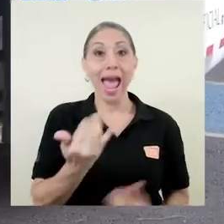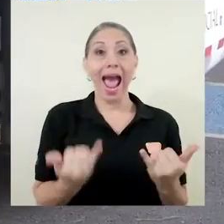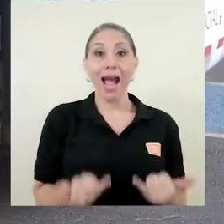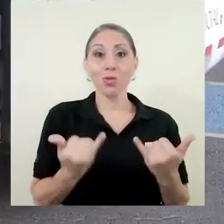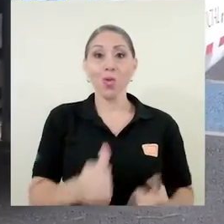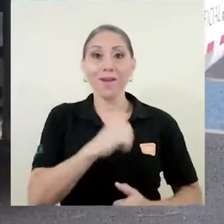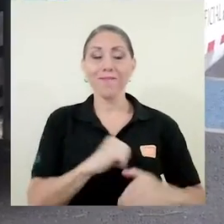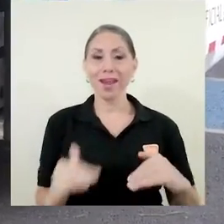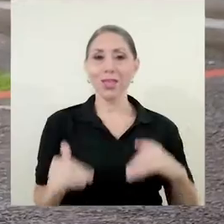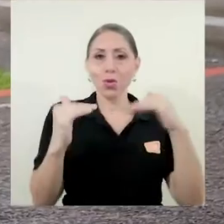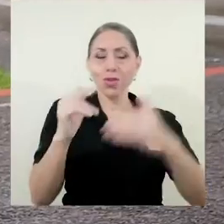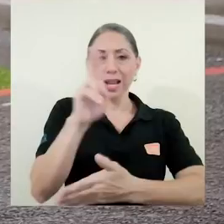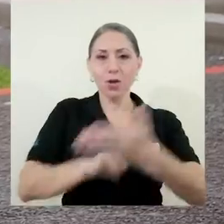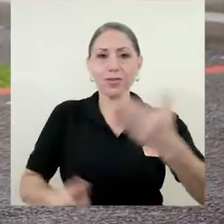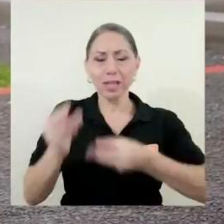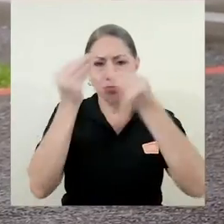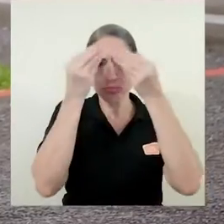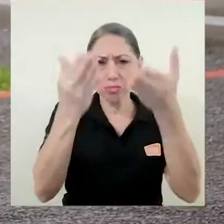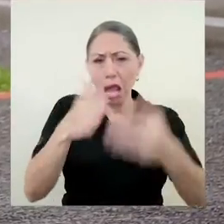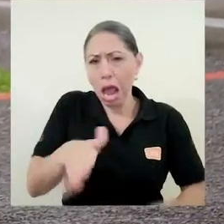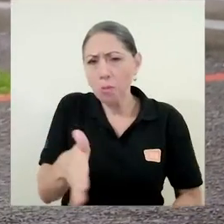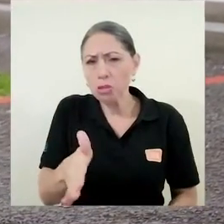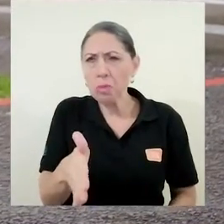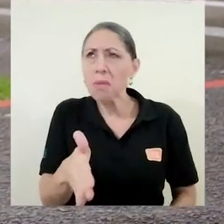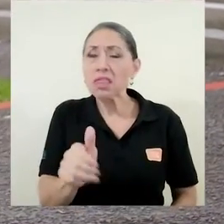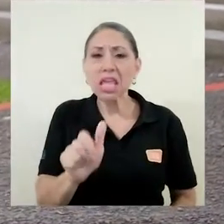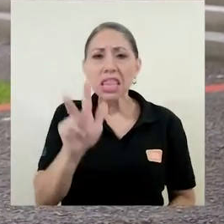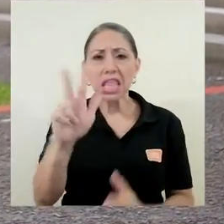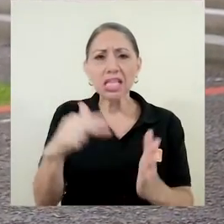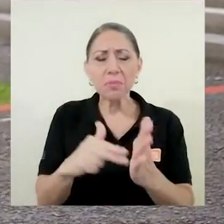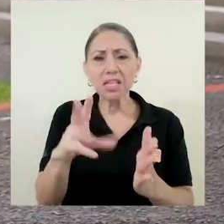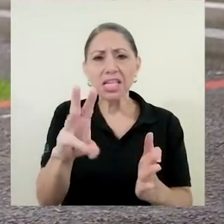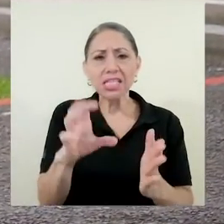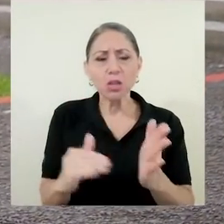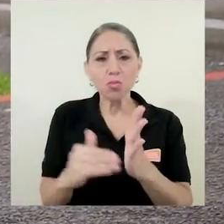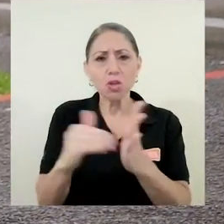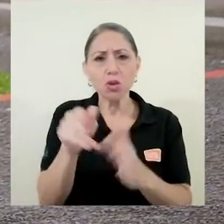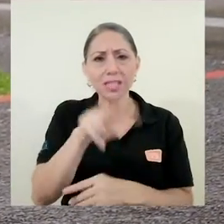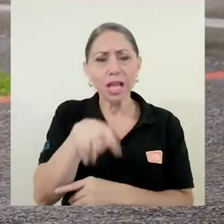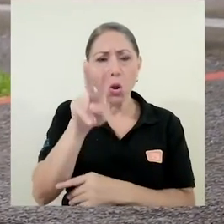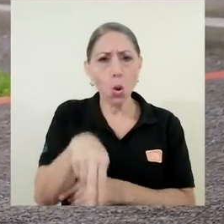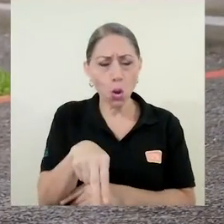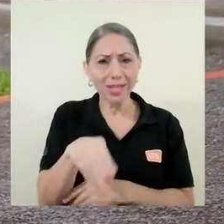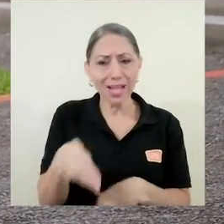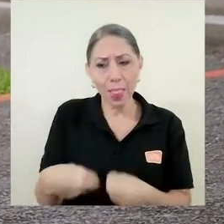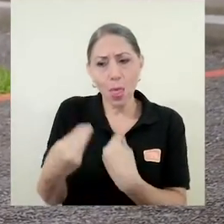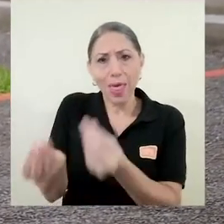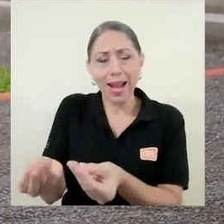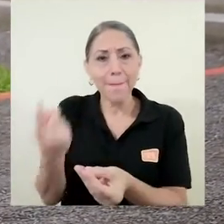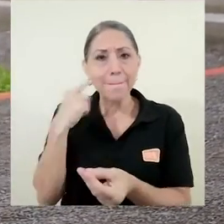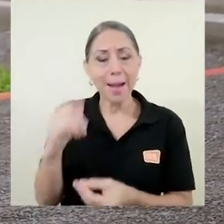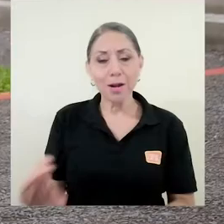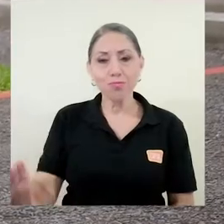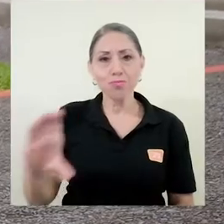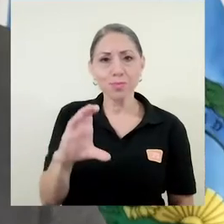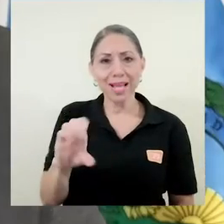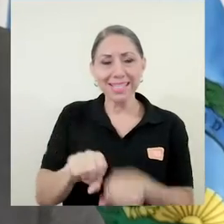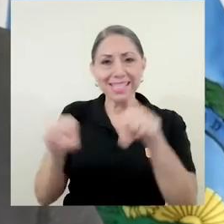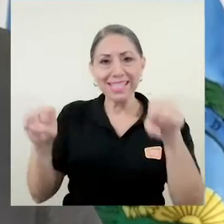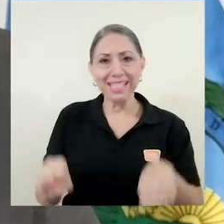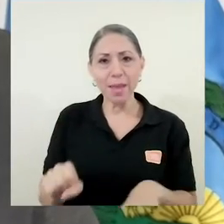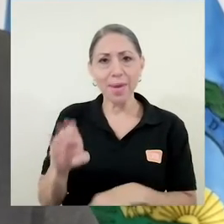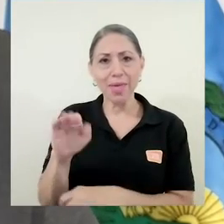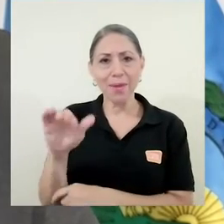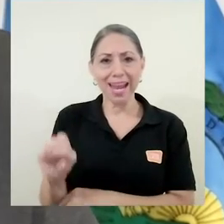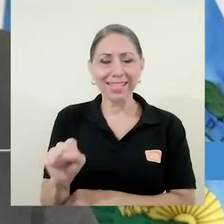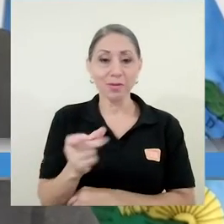rector de la universidad comunicó que aproximadamente otorgarán 3.600 millones de colones al sistema de becas. El